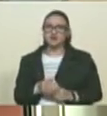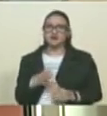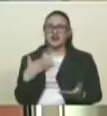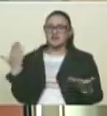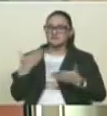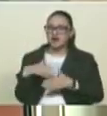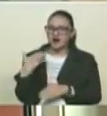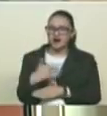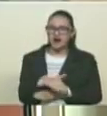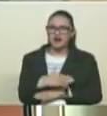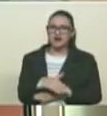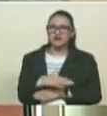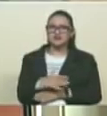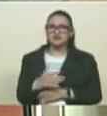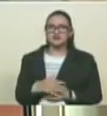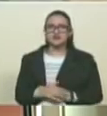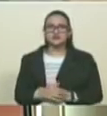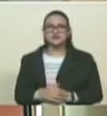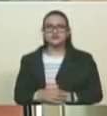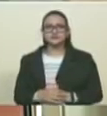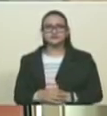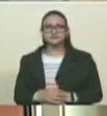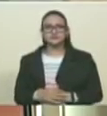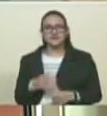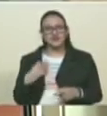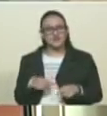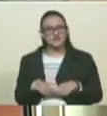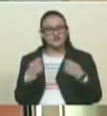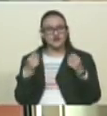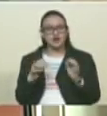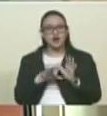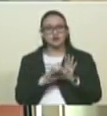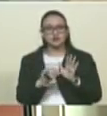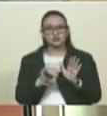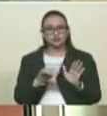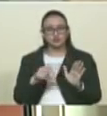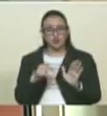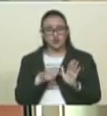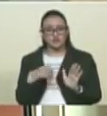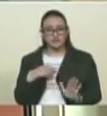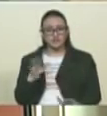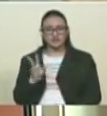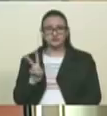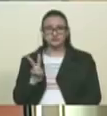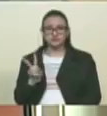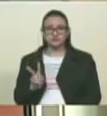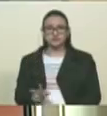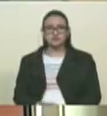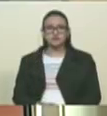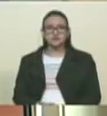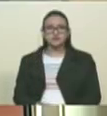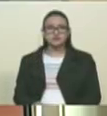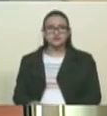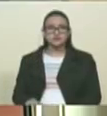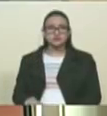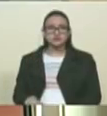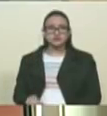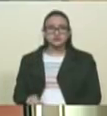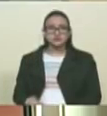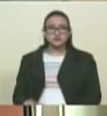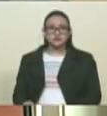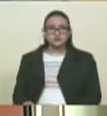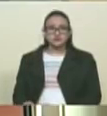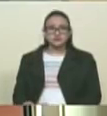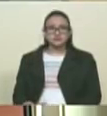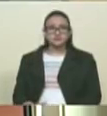calles, y permanentemente está llamando a violar la constitución de la República Bolivariana de Venezuela. Basta con ver los partes de guerra